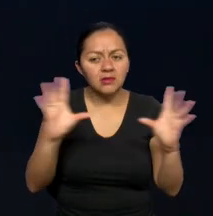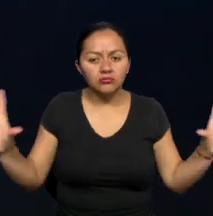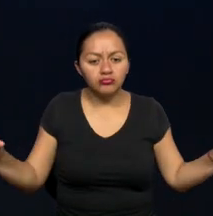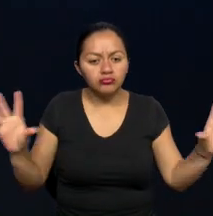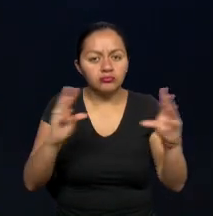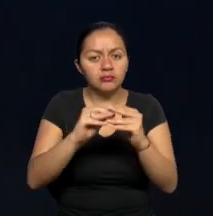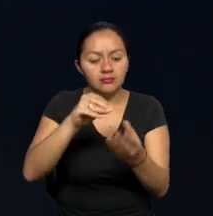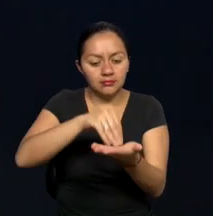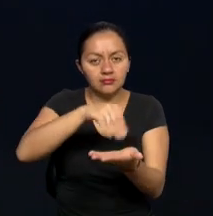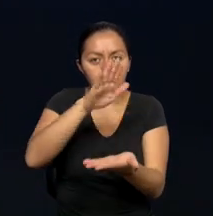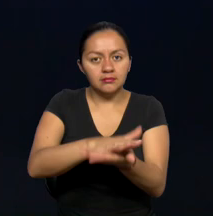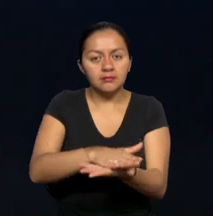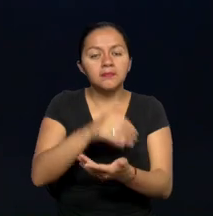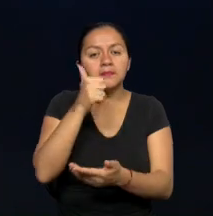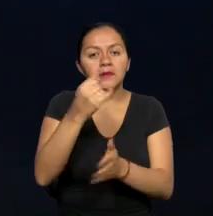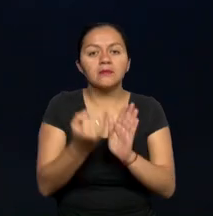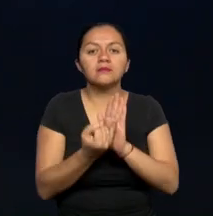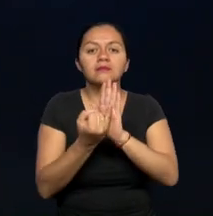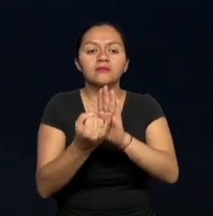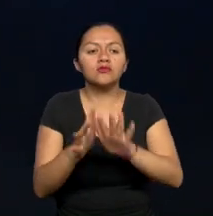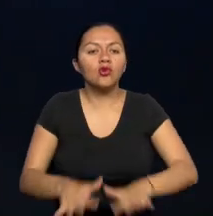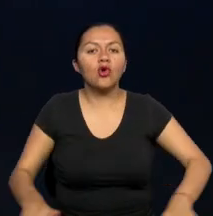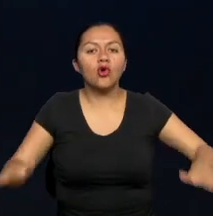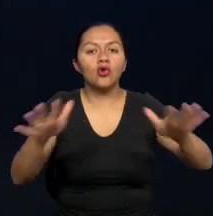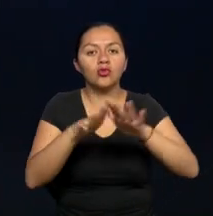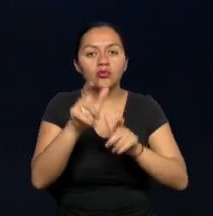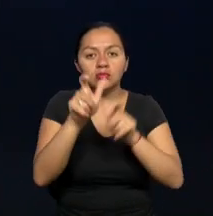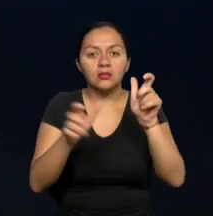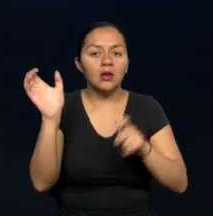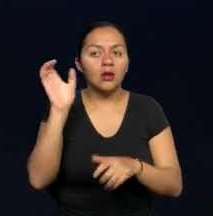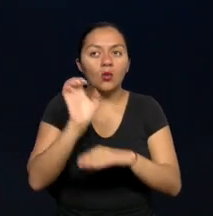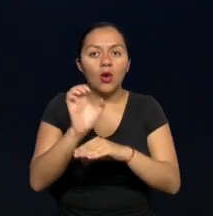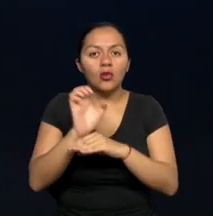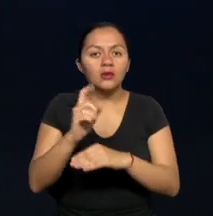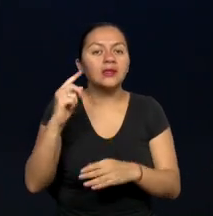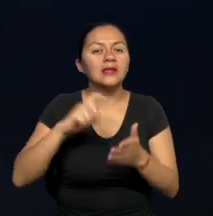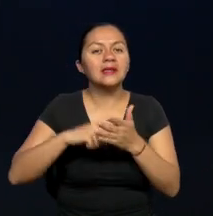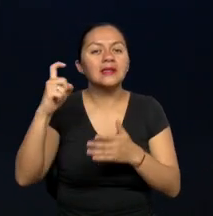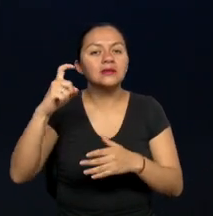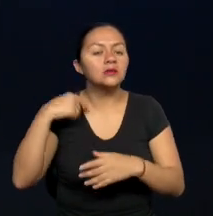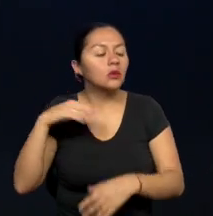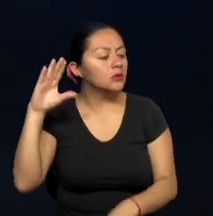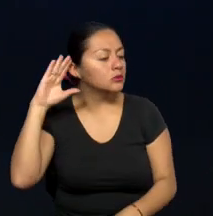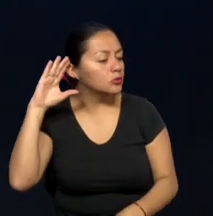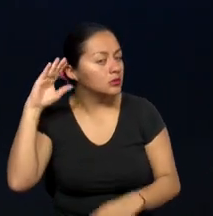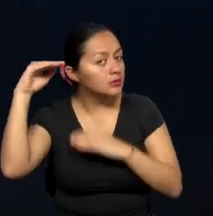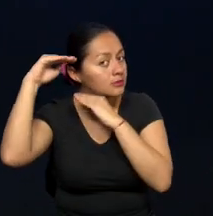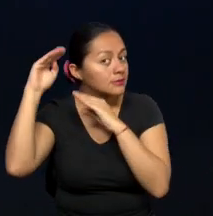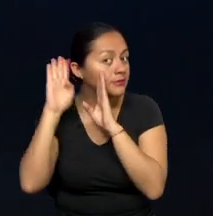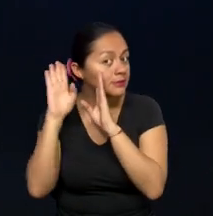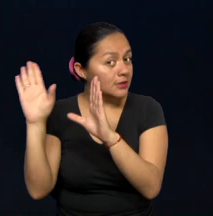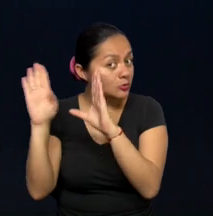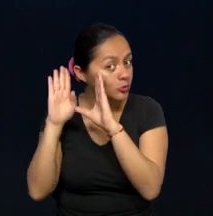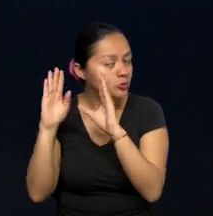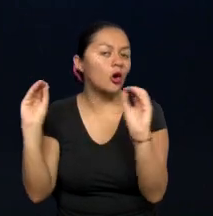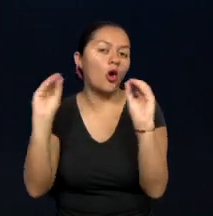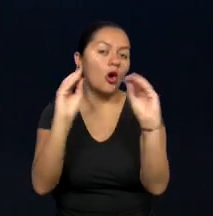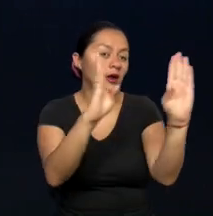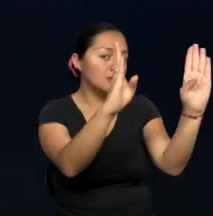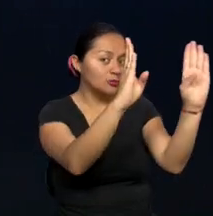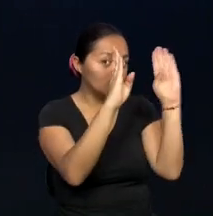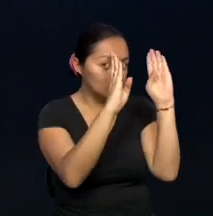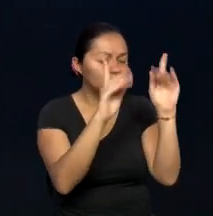representar la imagen de escuchar la voz de los ecuatorianos ante sus derechos, ante sus obligaciones también,